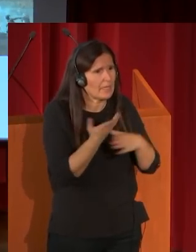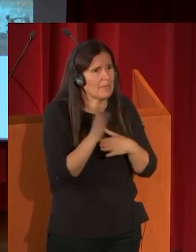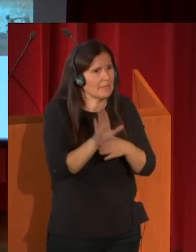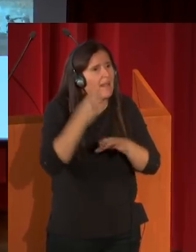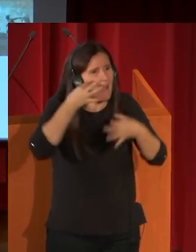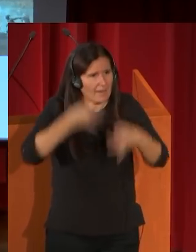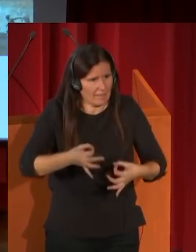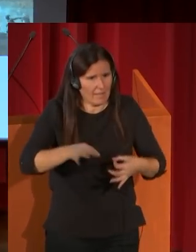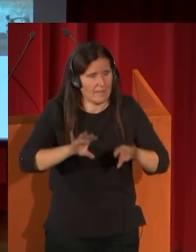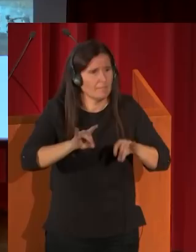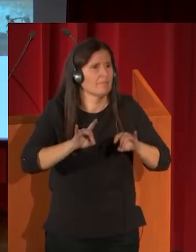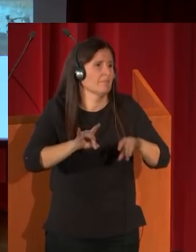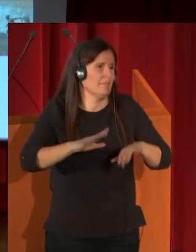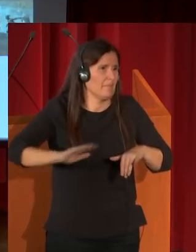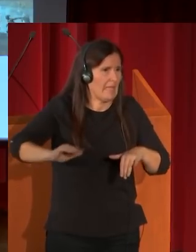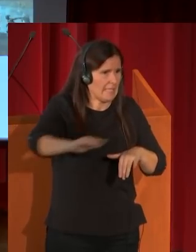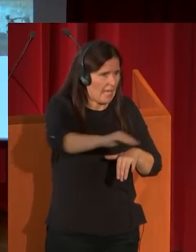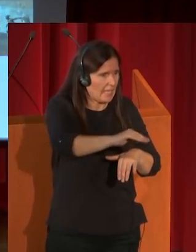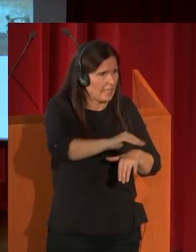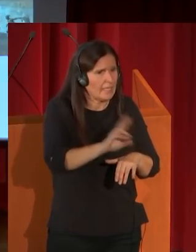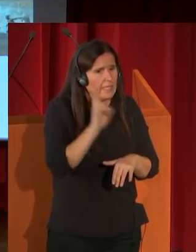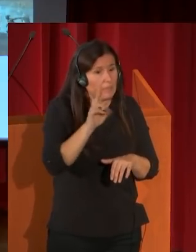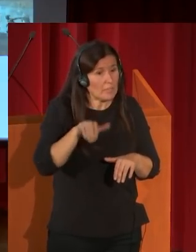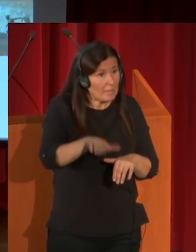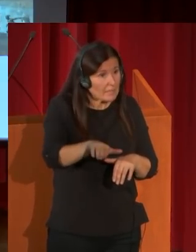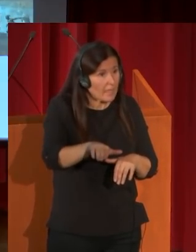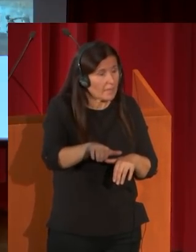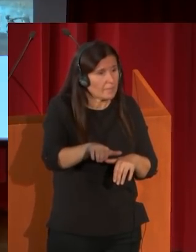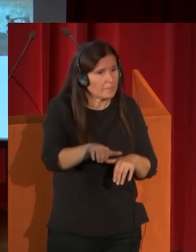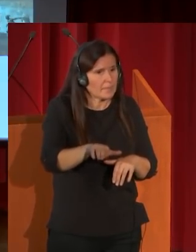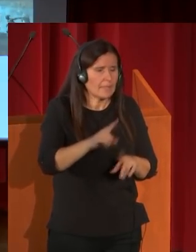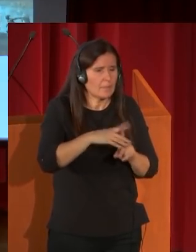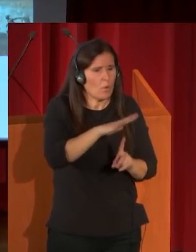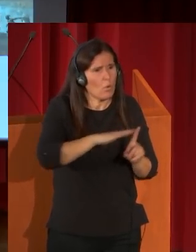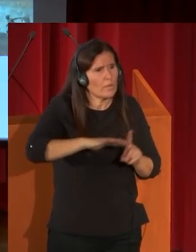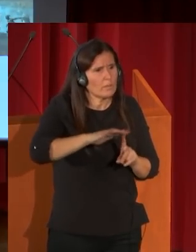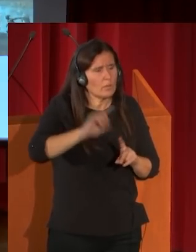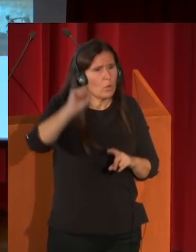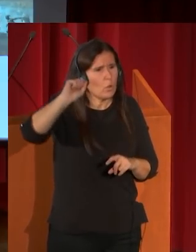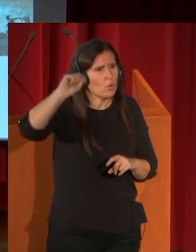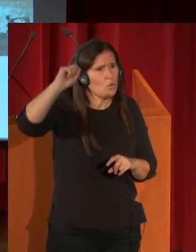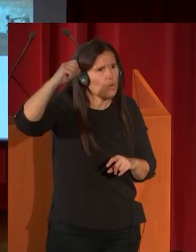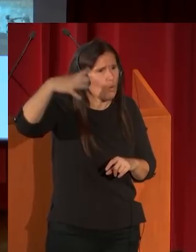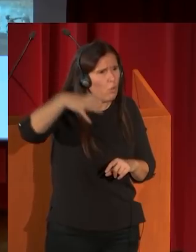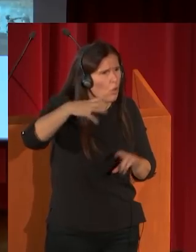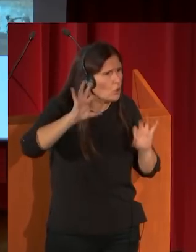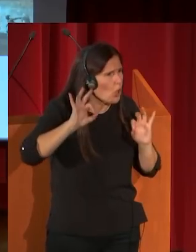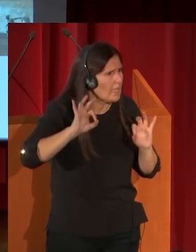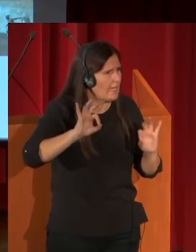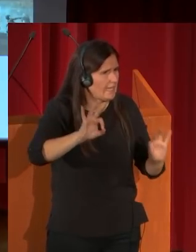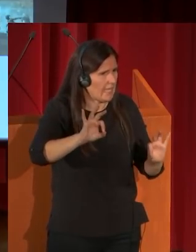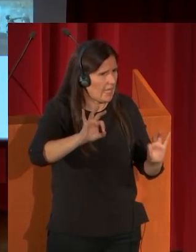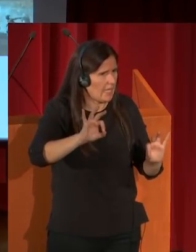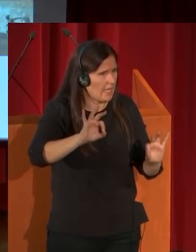veracidad del paisaje, y vemos incluso cómo ese paisaje aparece con una atmósfera, con una luz concretas, y con